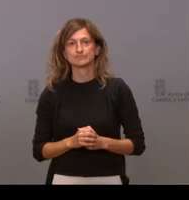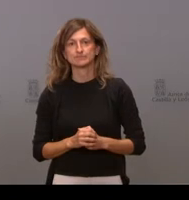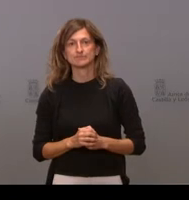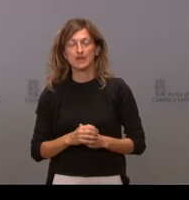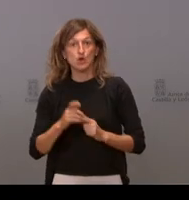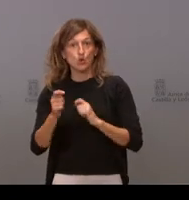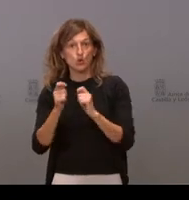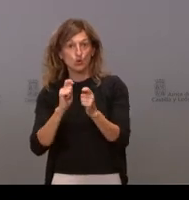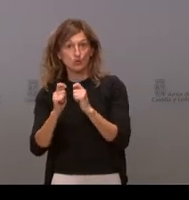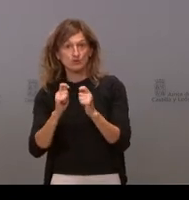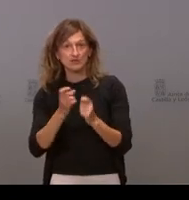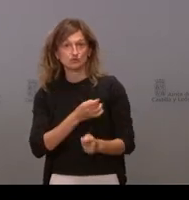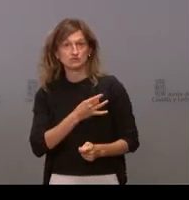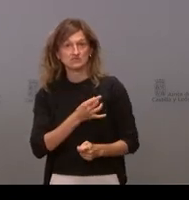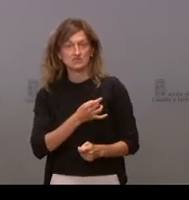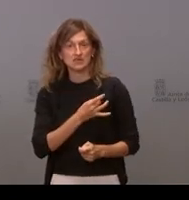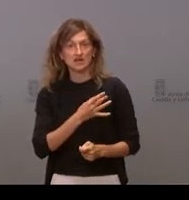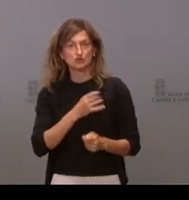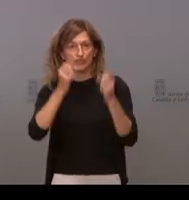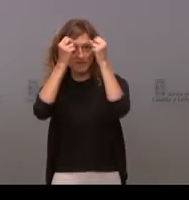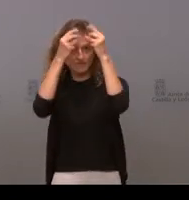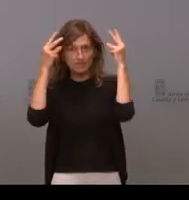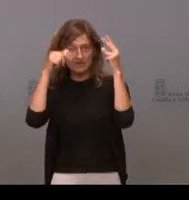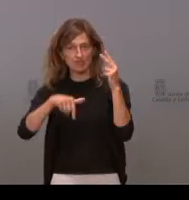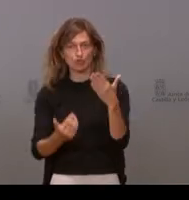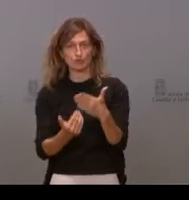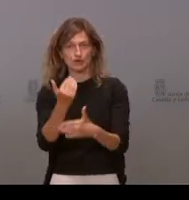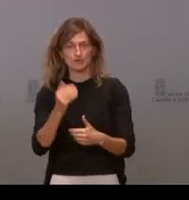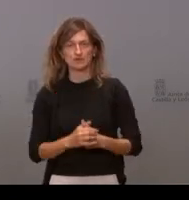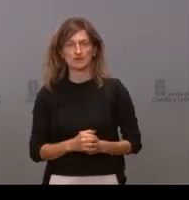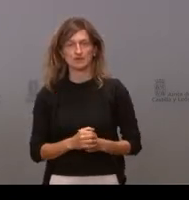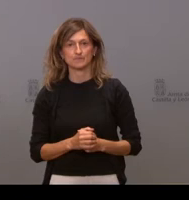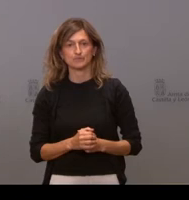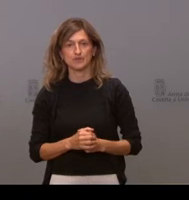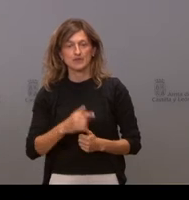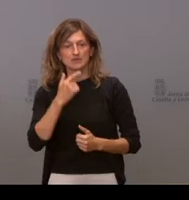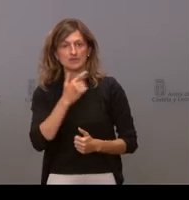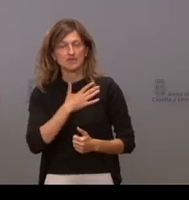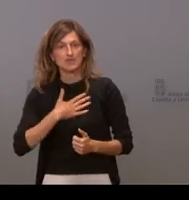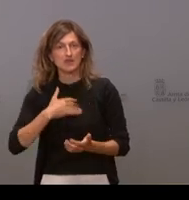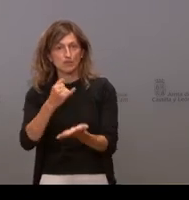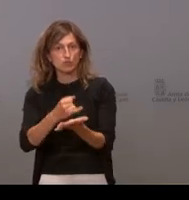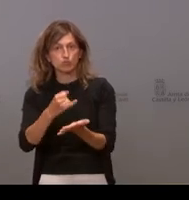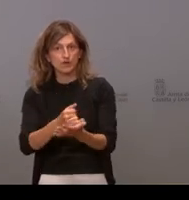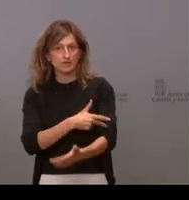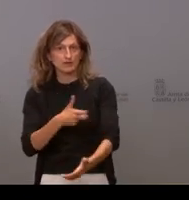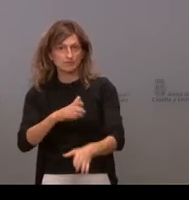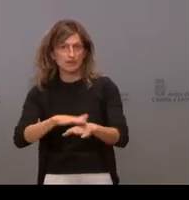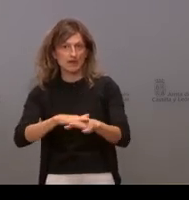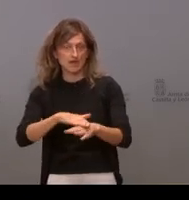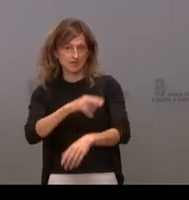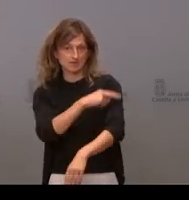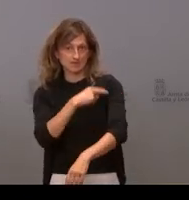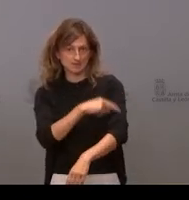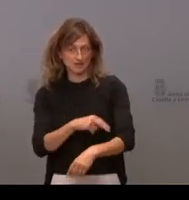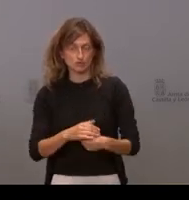comunicado del sindicato de enfermería de esta mañana, demandaban más pruebas serológicas para los sanitarios ya que fueron los primeros